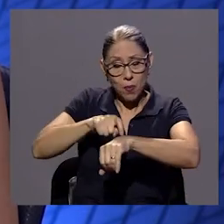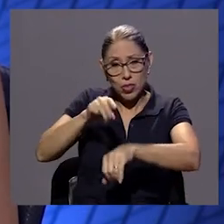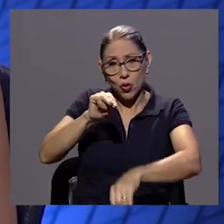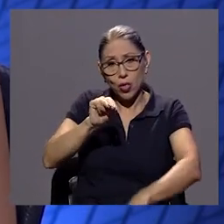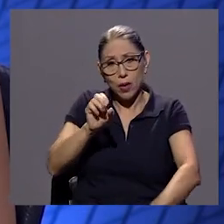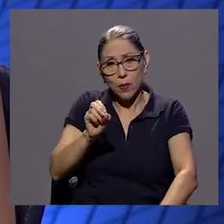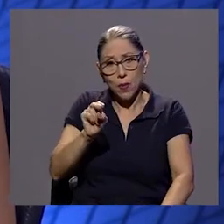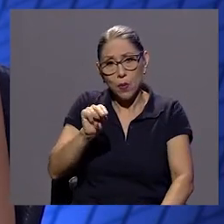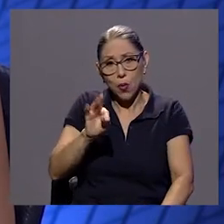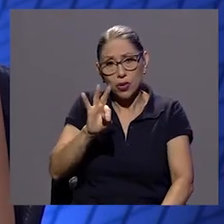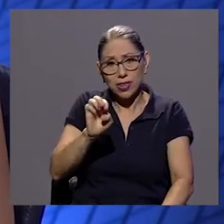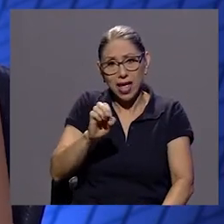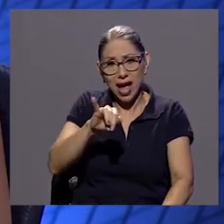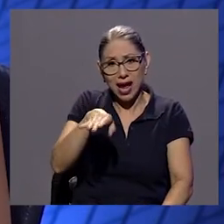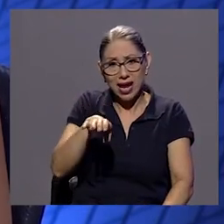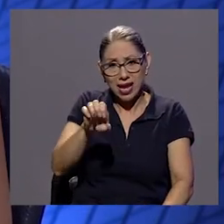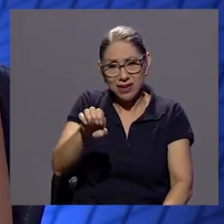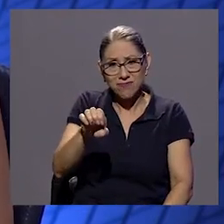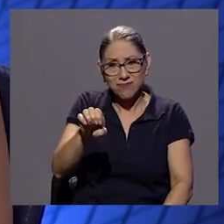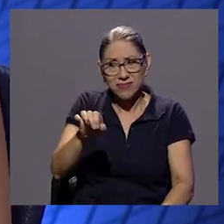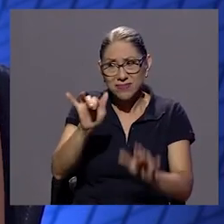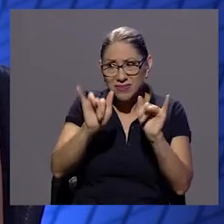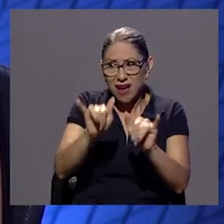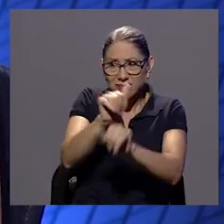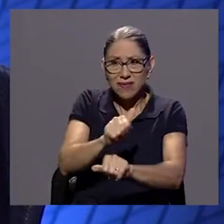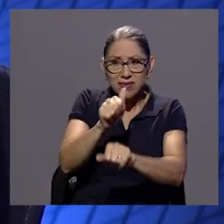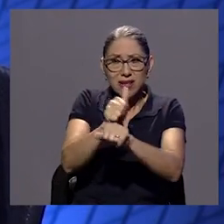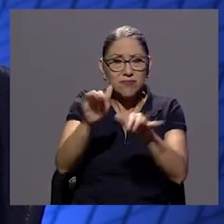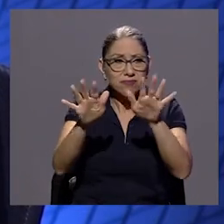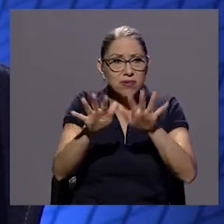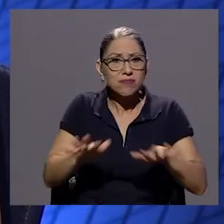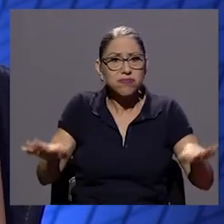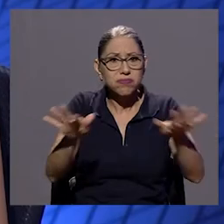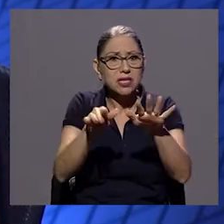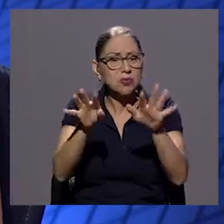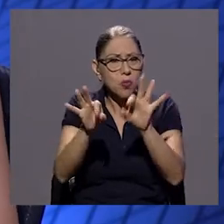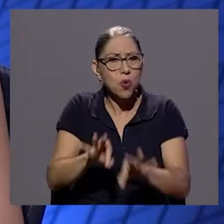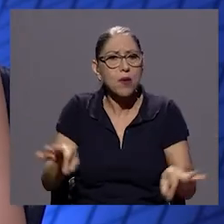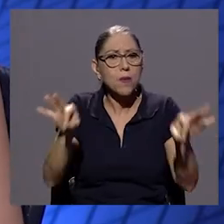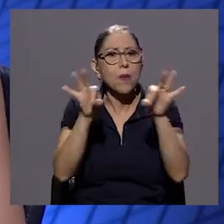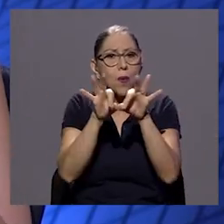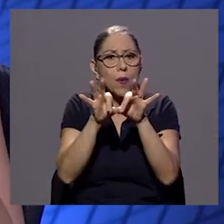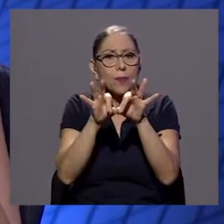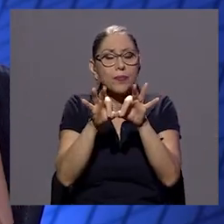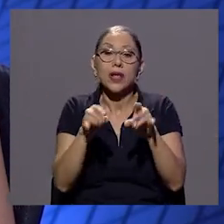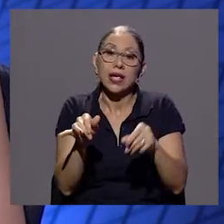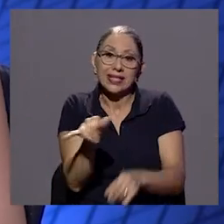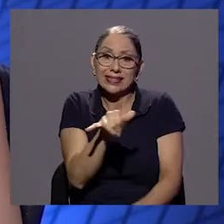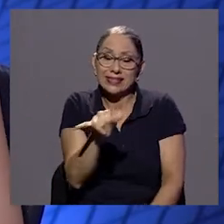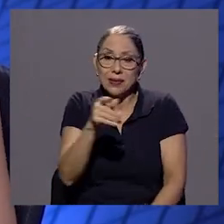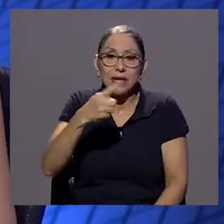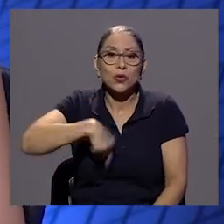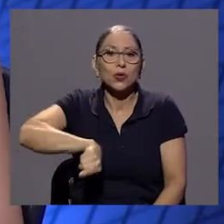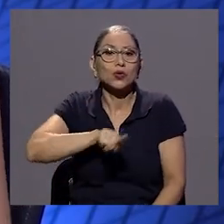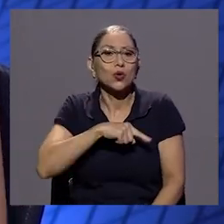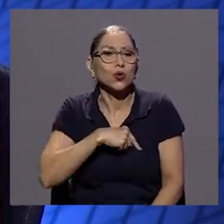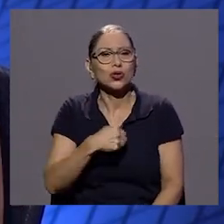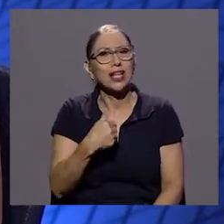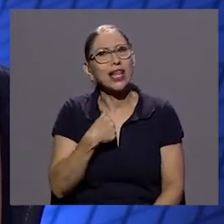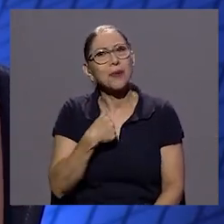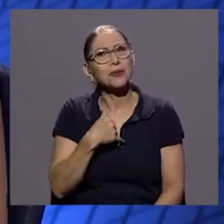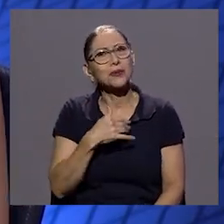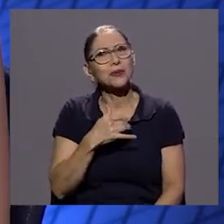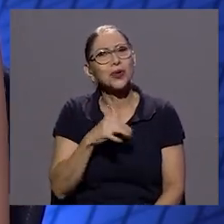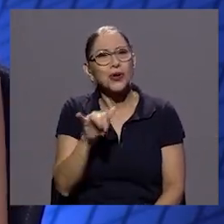¿verdad? y en este caso también porque teníamos varios como varias capas yo las veo casi como las capas de la arqueología ¿verdad? varias